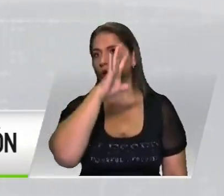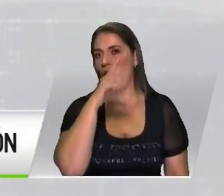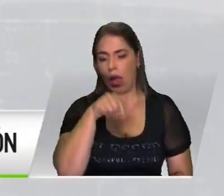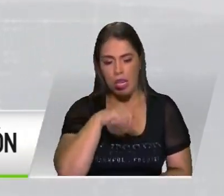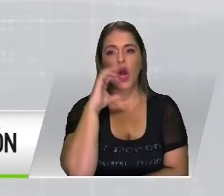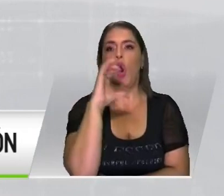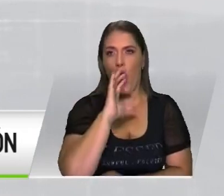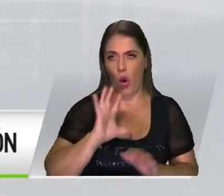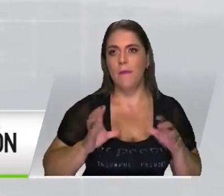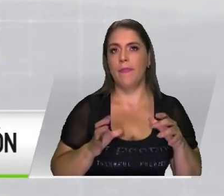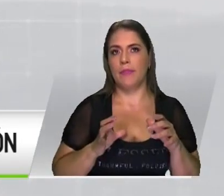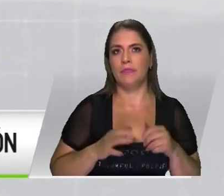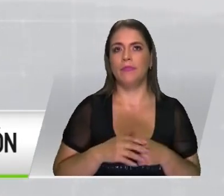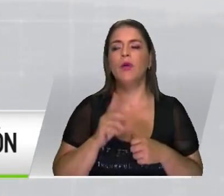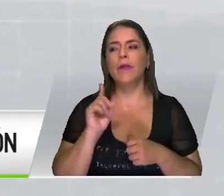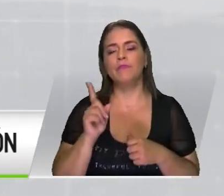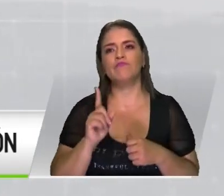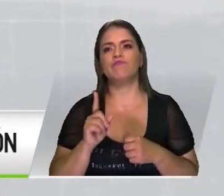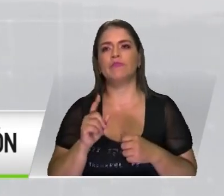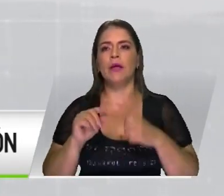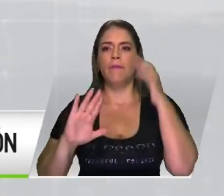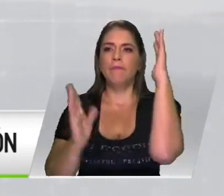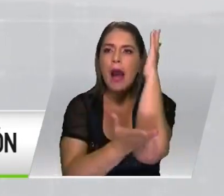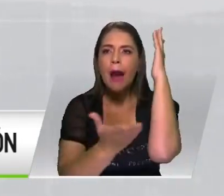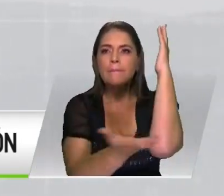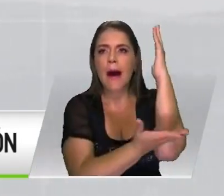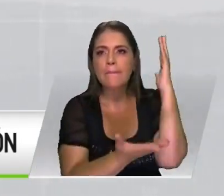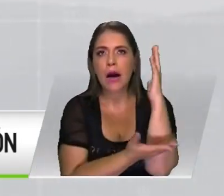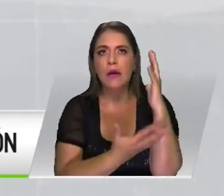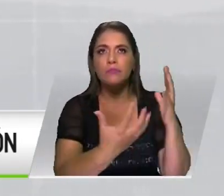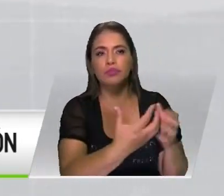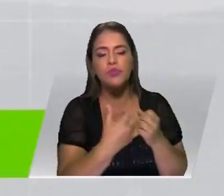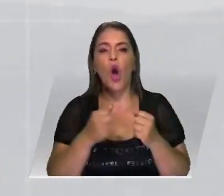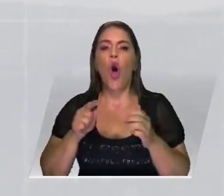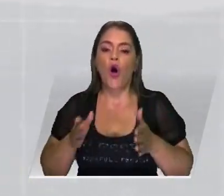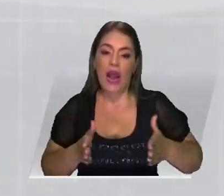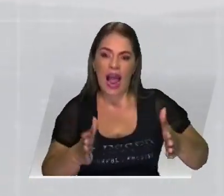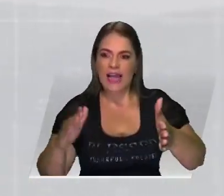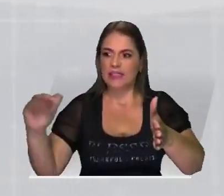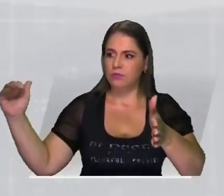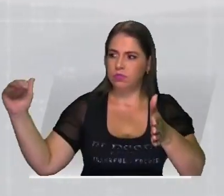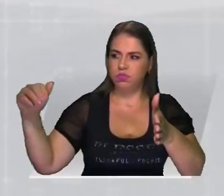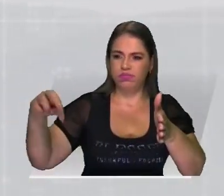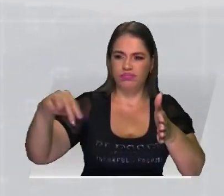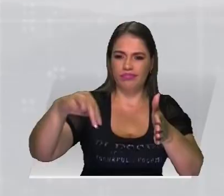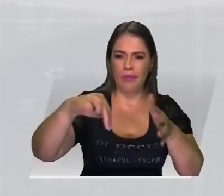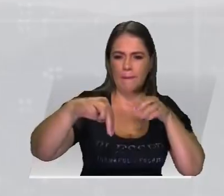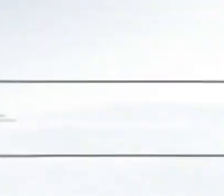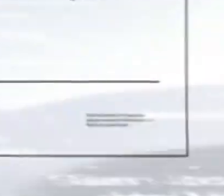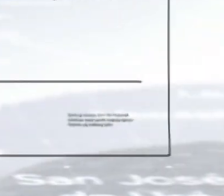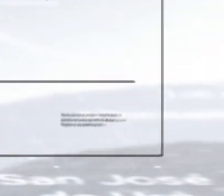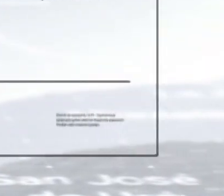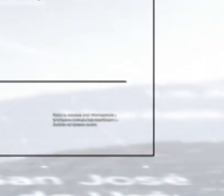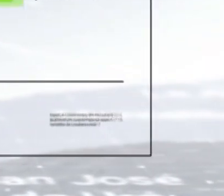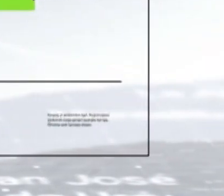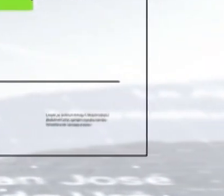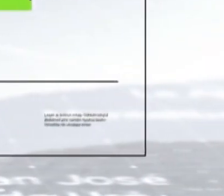deforestación que destruye su hábitat y el atropellamiento al cruzar por vías con alto tráfico vehicular.